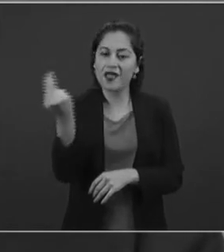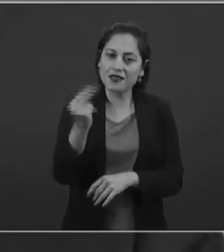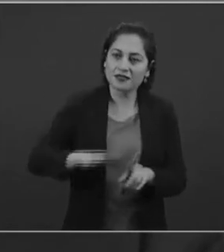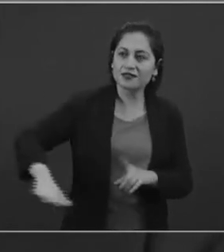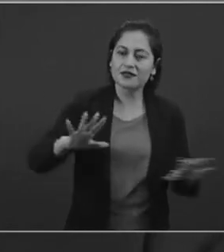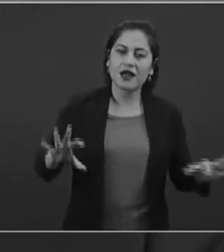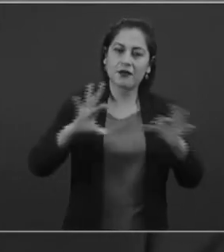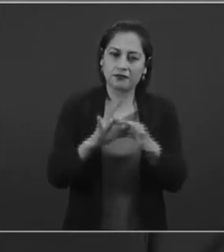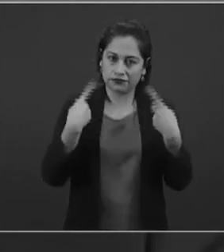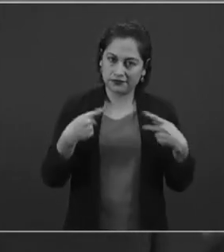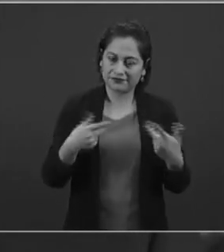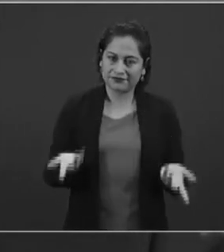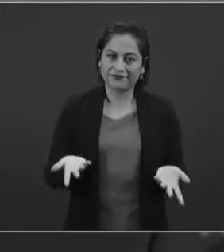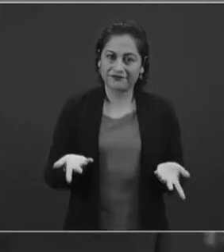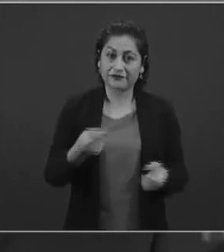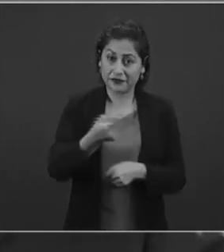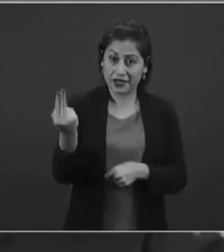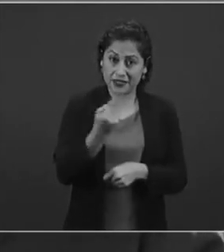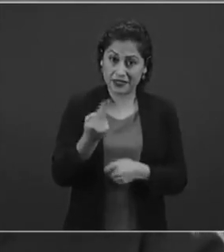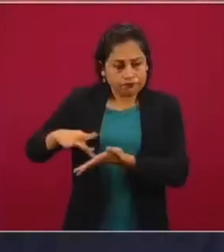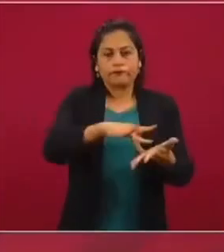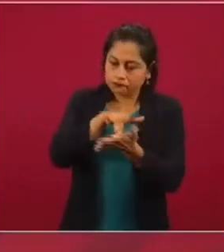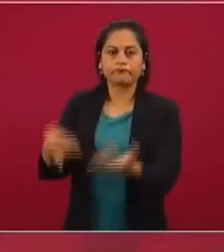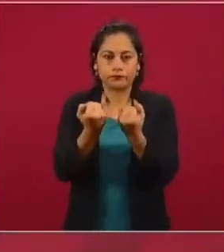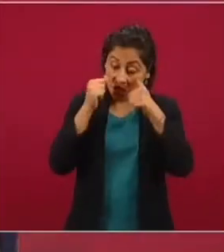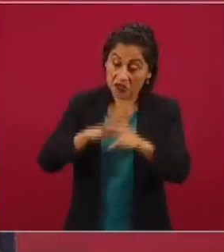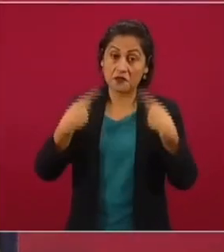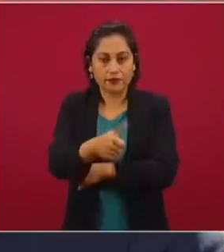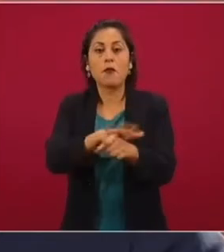pueblo, sobre todo, la alianza con el movimiento campesino.